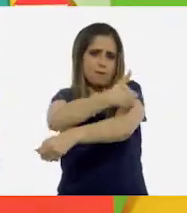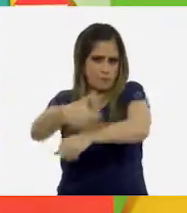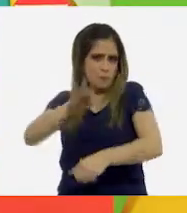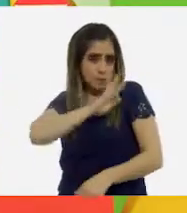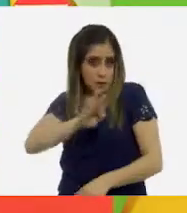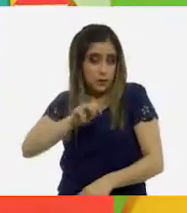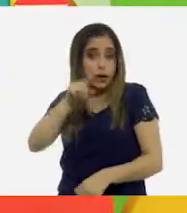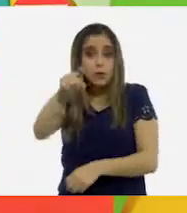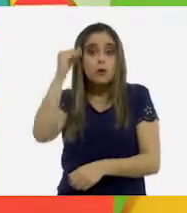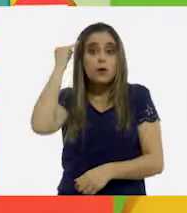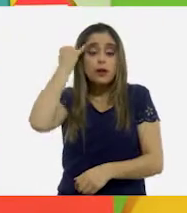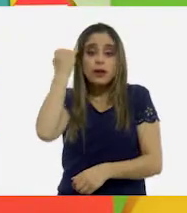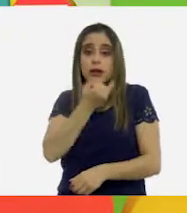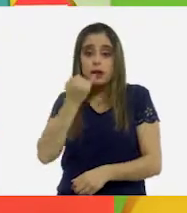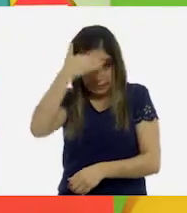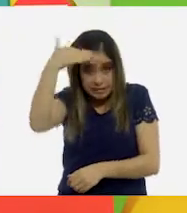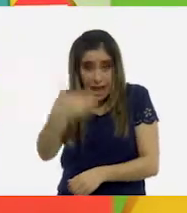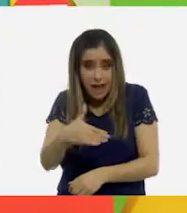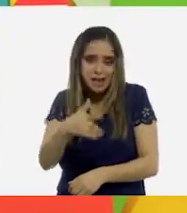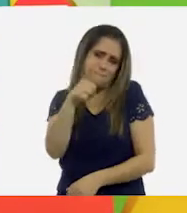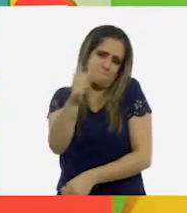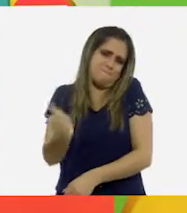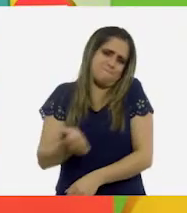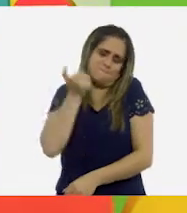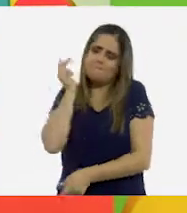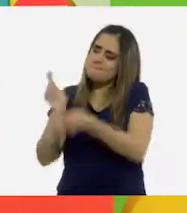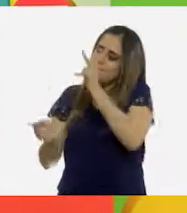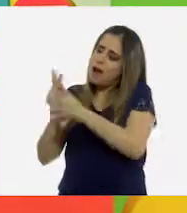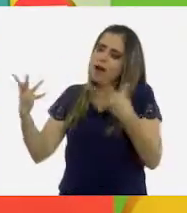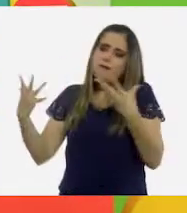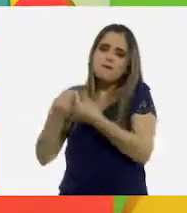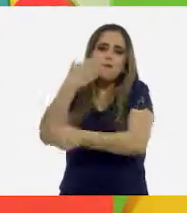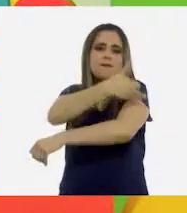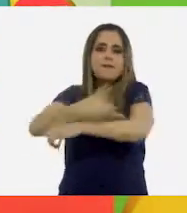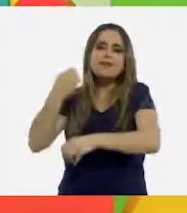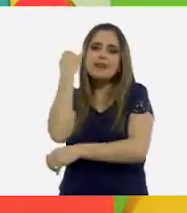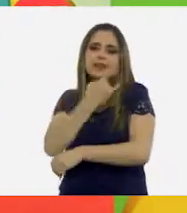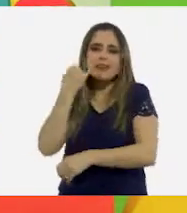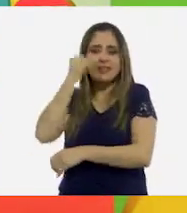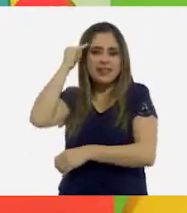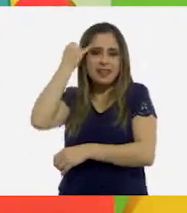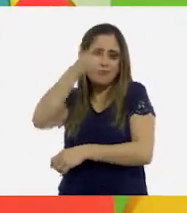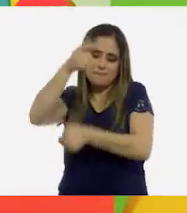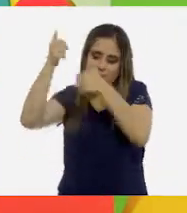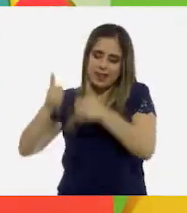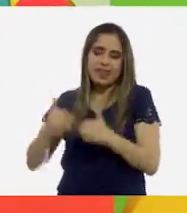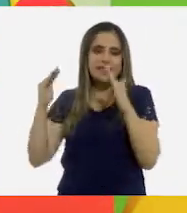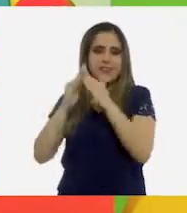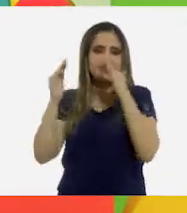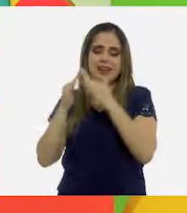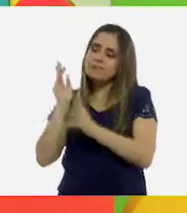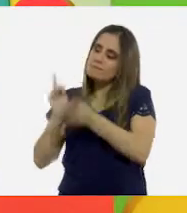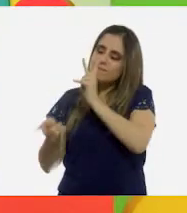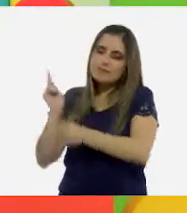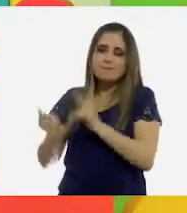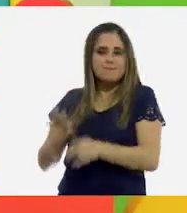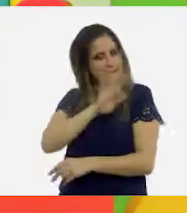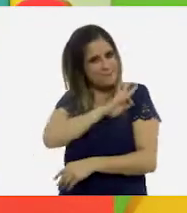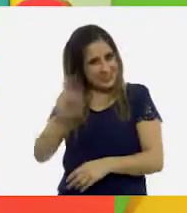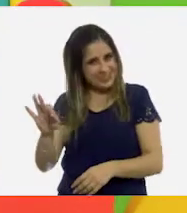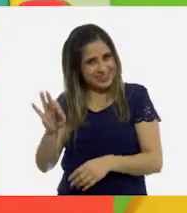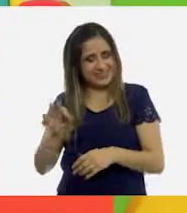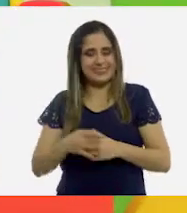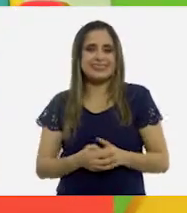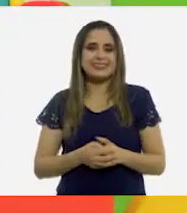fortuna de hablar una lengua indígena, ¿por qué no aprovechas este momento que seguimos en casa para practicarla y platicas con tu